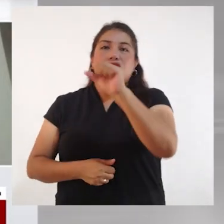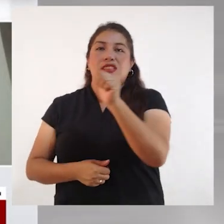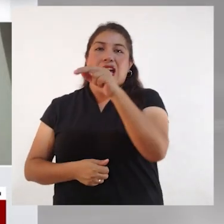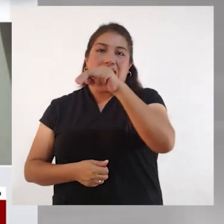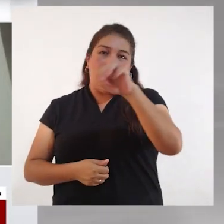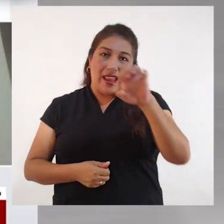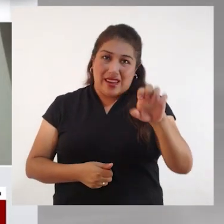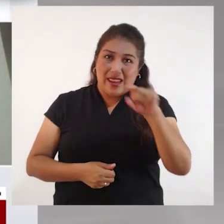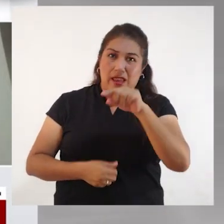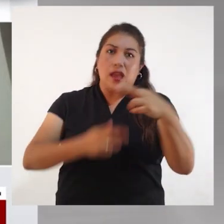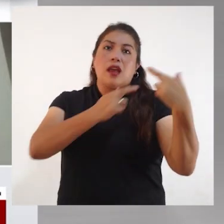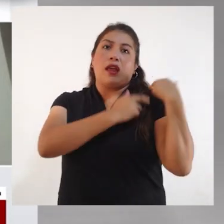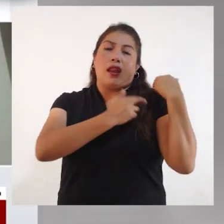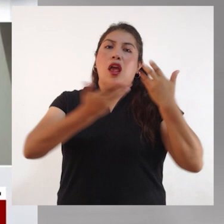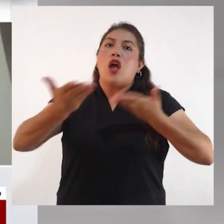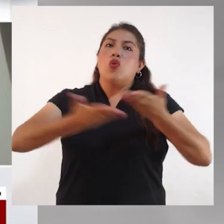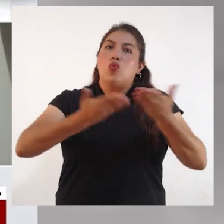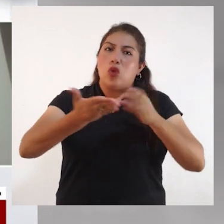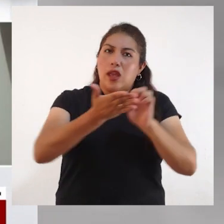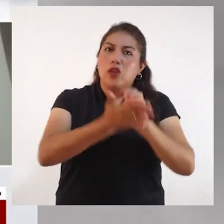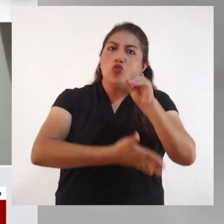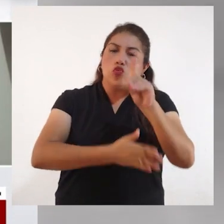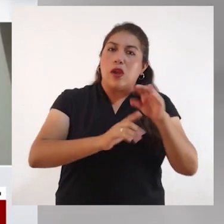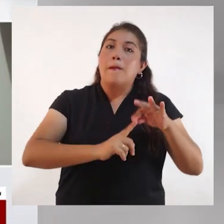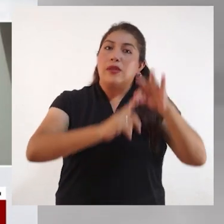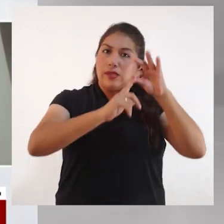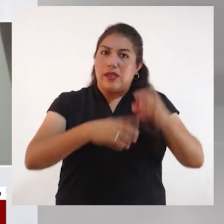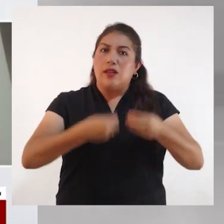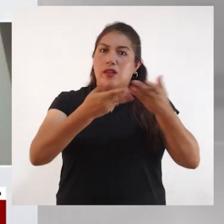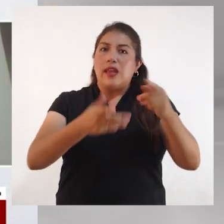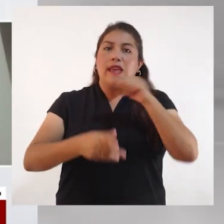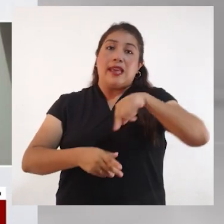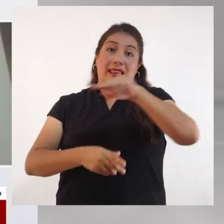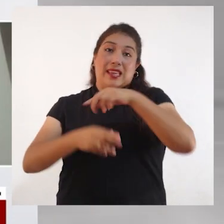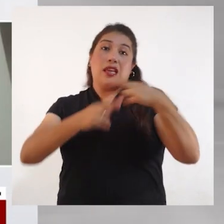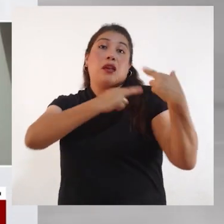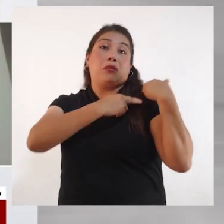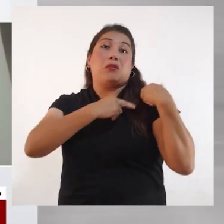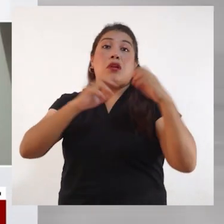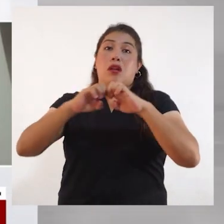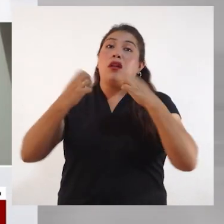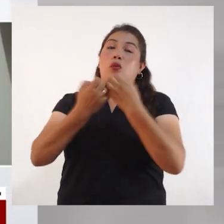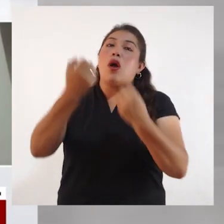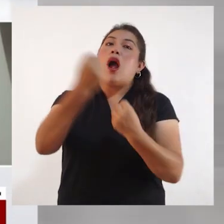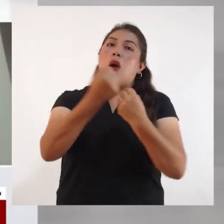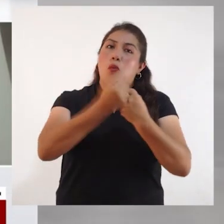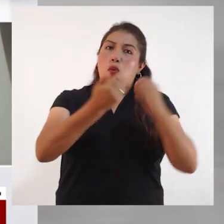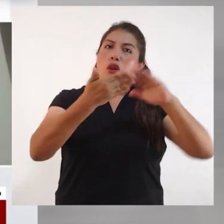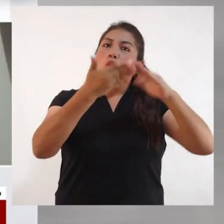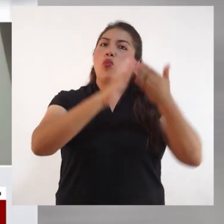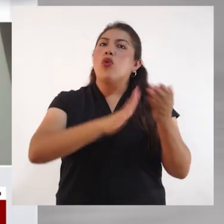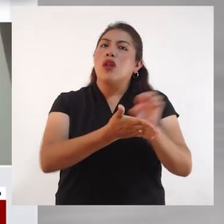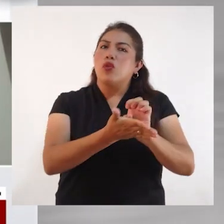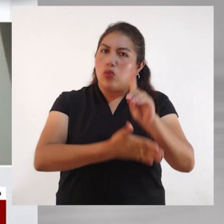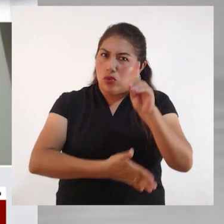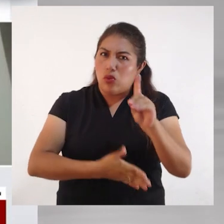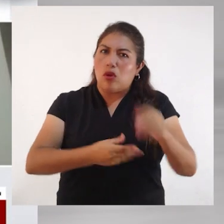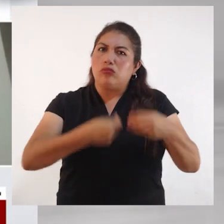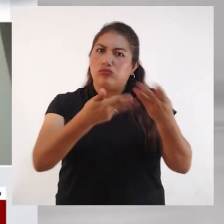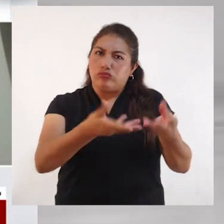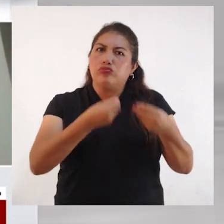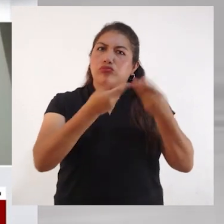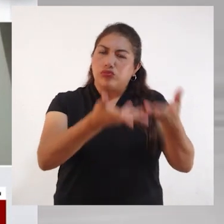FAMI, que son los Servicios de Atención de las Necesidades Educativas Especiales. Son equipos que apoyan justamente a la comunidad educativa